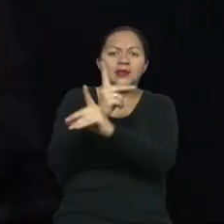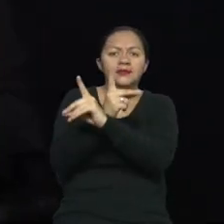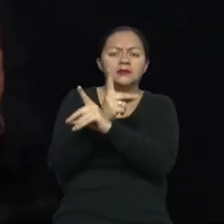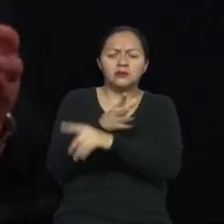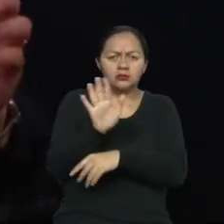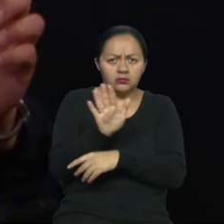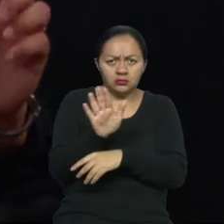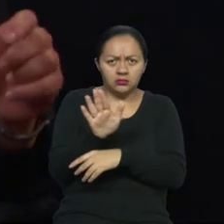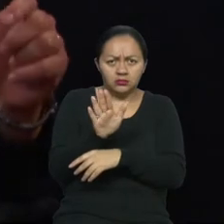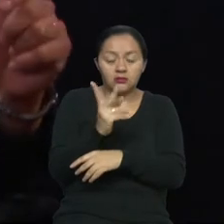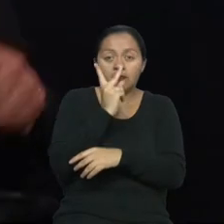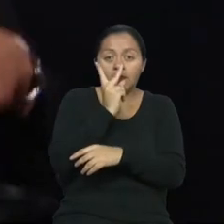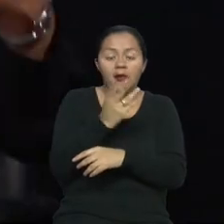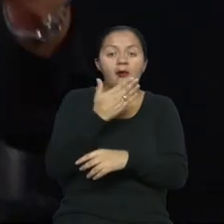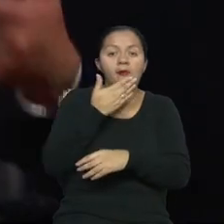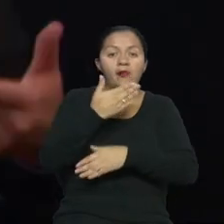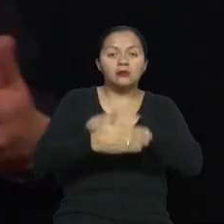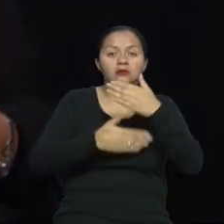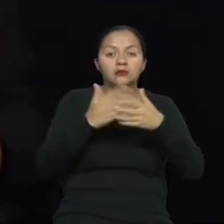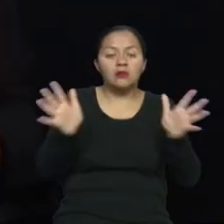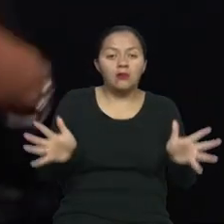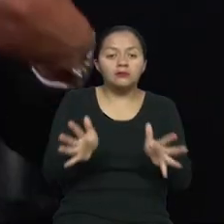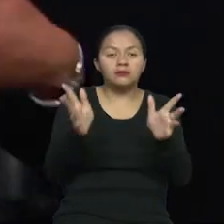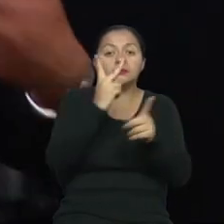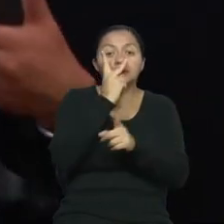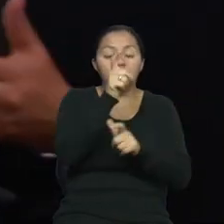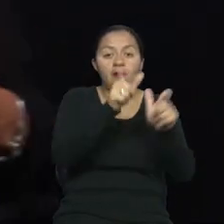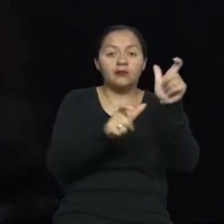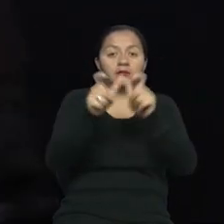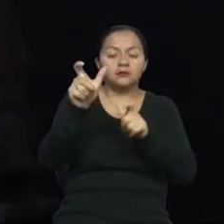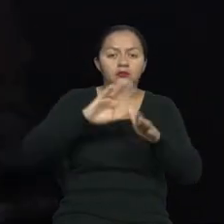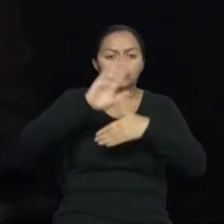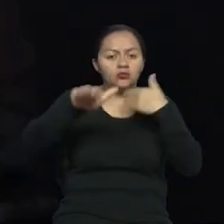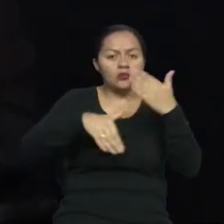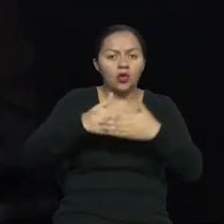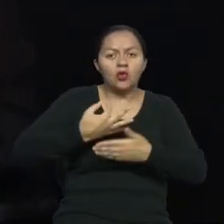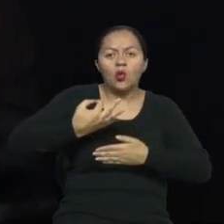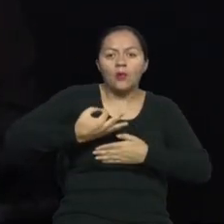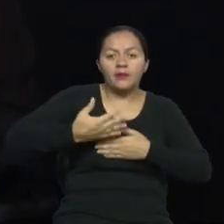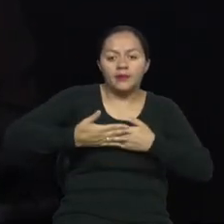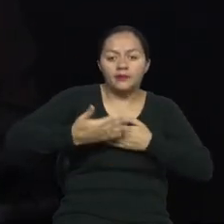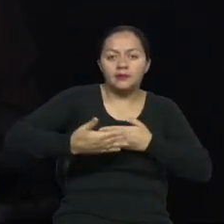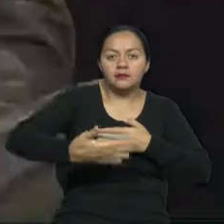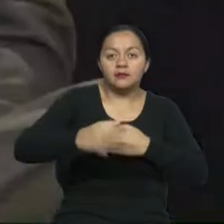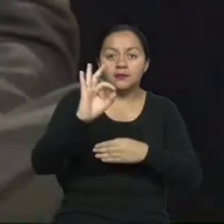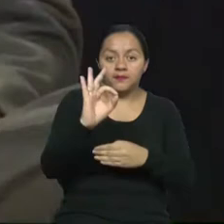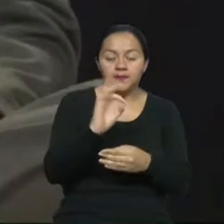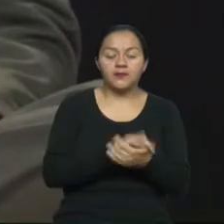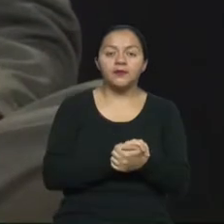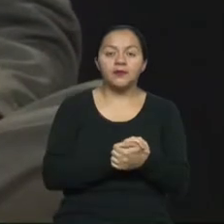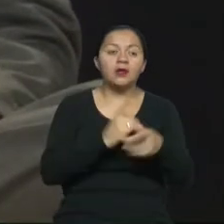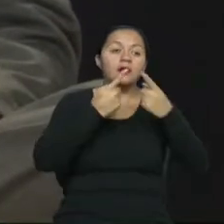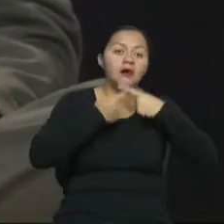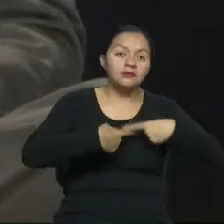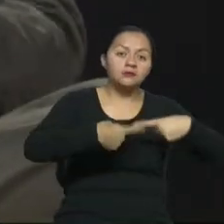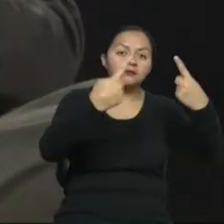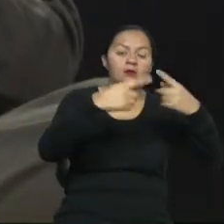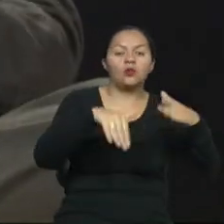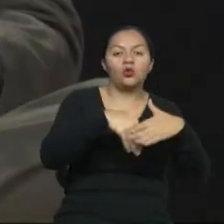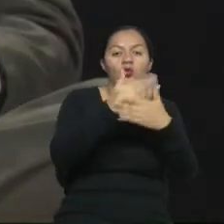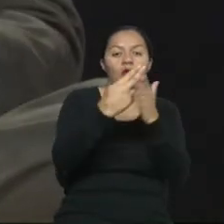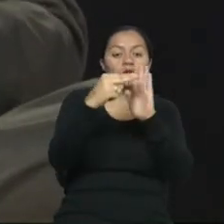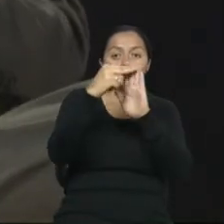Estamos justamente desde esa forma de motivar a los municipios para que comiencen a cumplir lo que les corresponde. Por supuesto, difundir las nuevas normas,